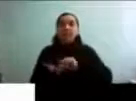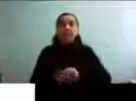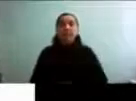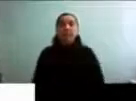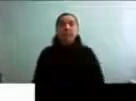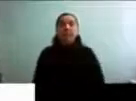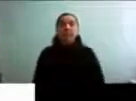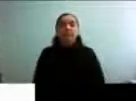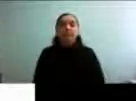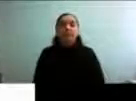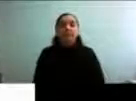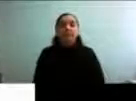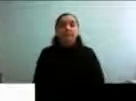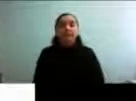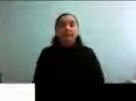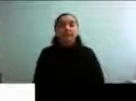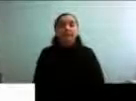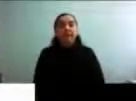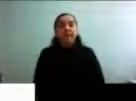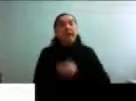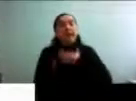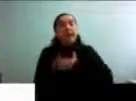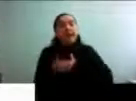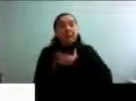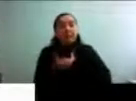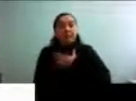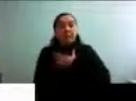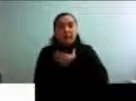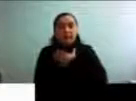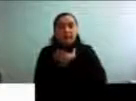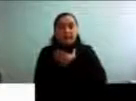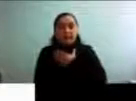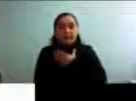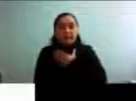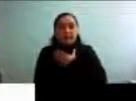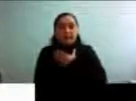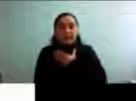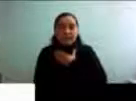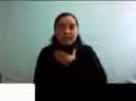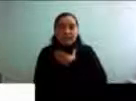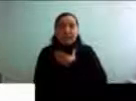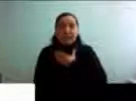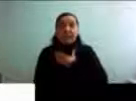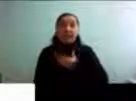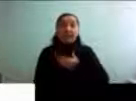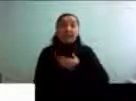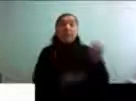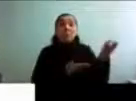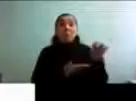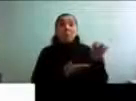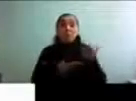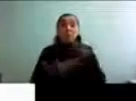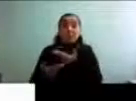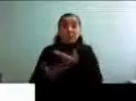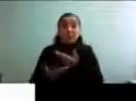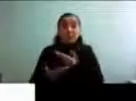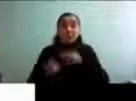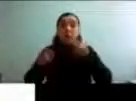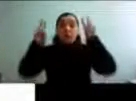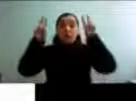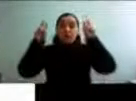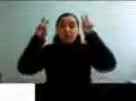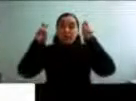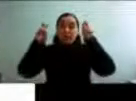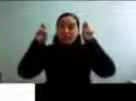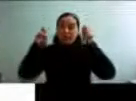Y quise hacerme eco de la invitación de Francisco y del título que le puso